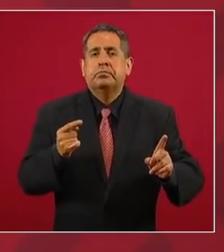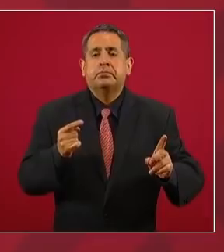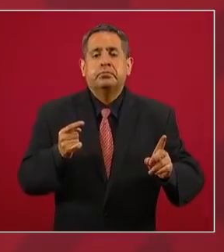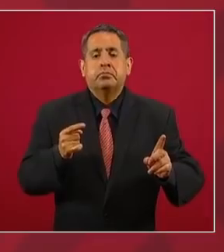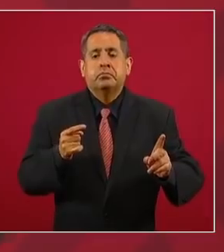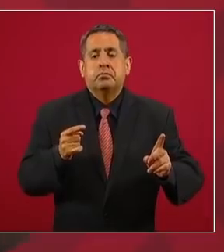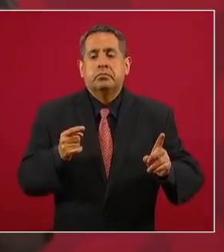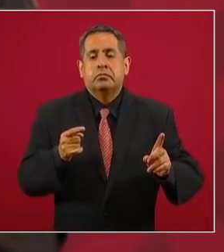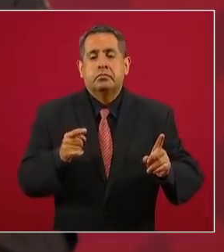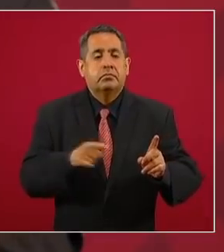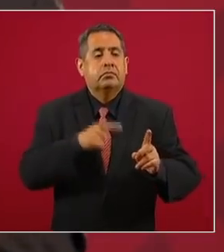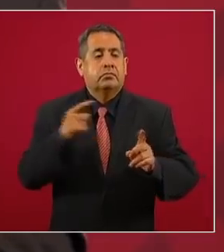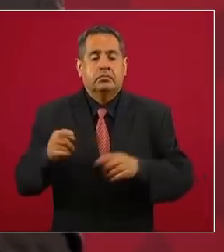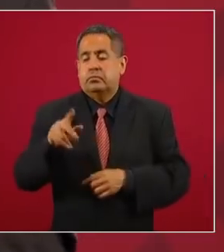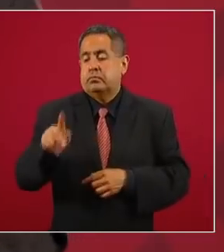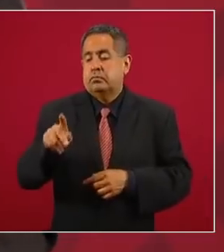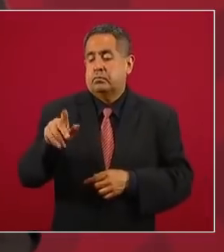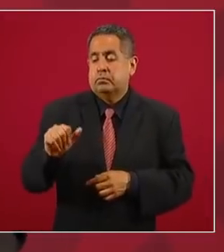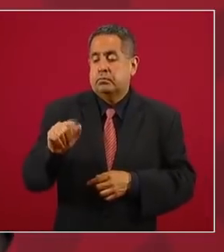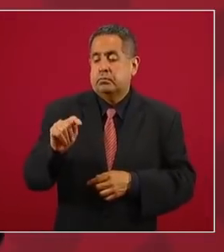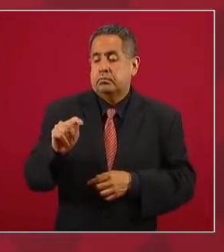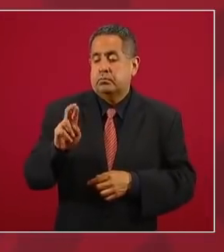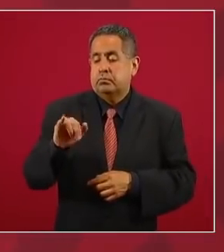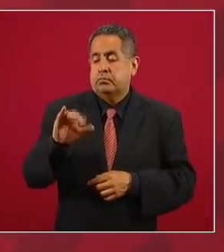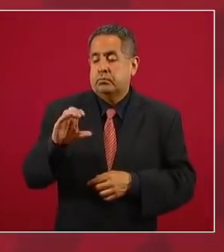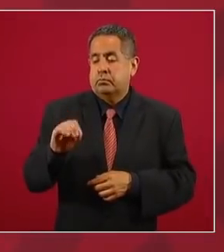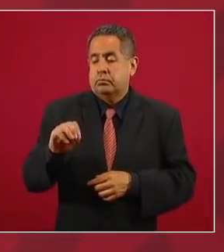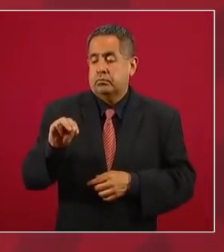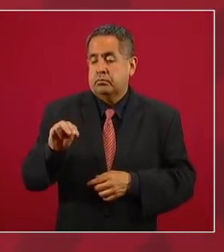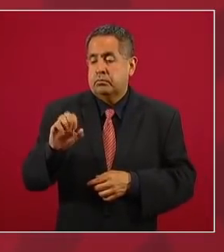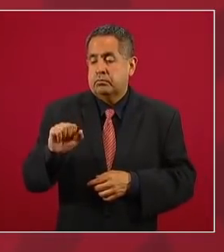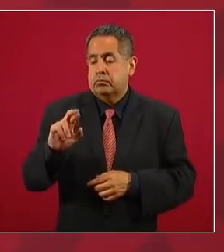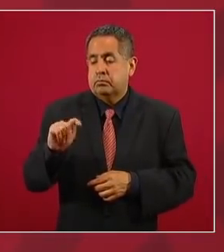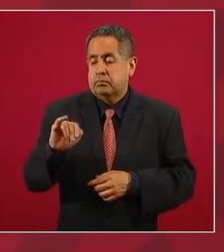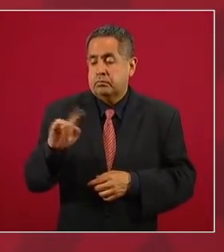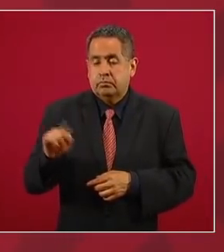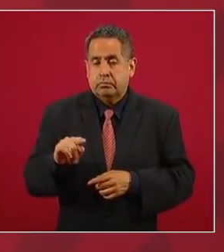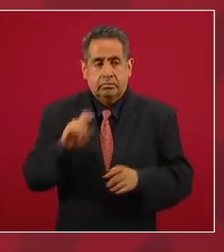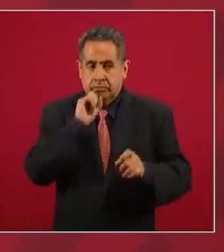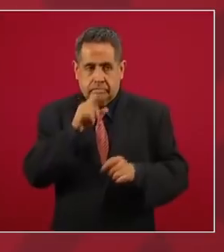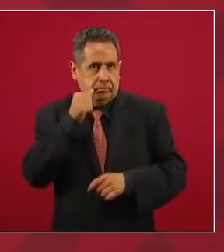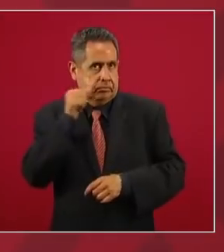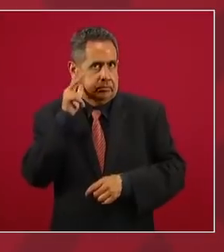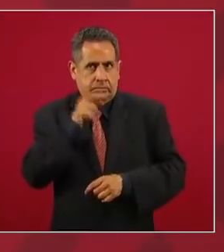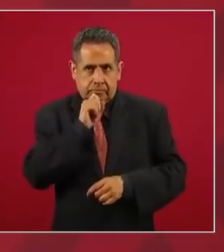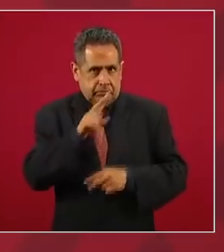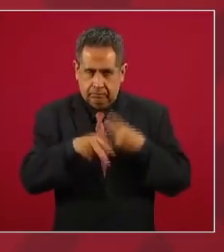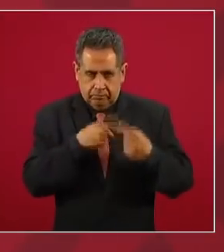Y llega Patricio Martínez, que tampoco estuvo ayer, antier.